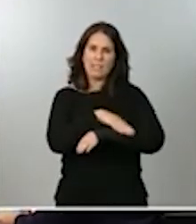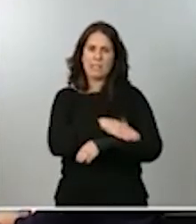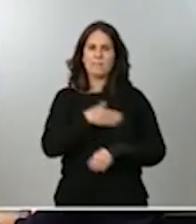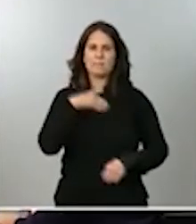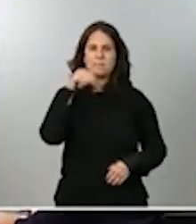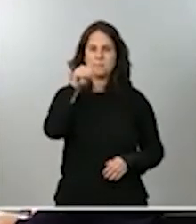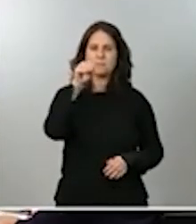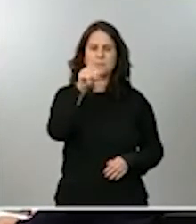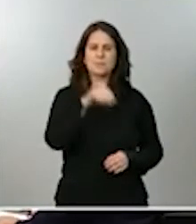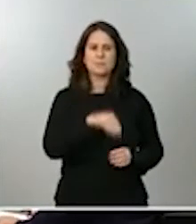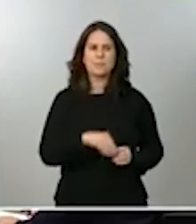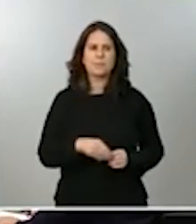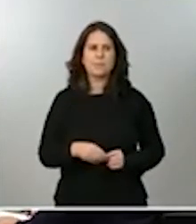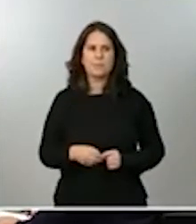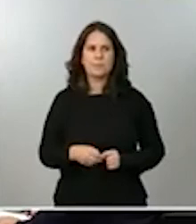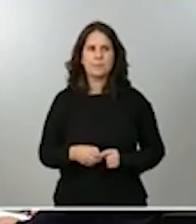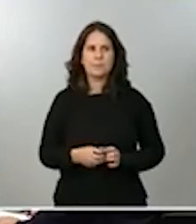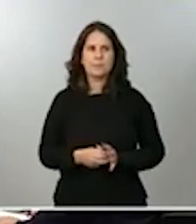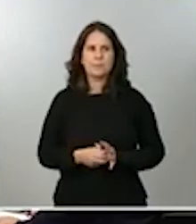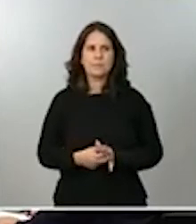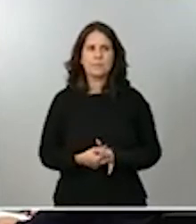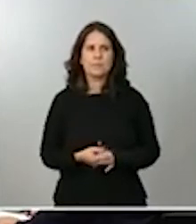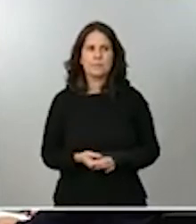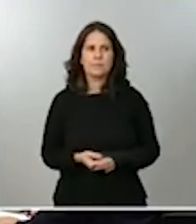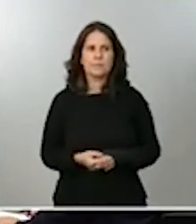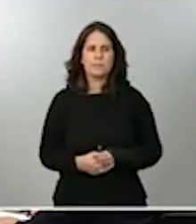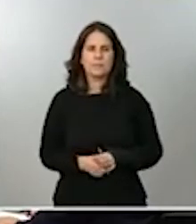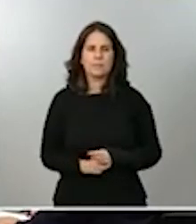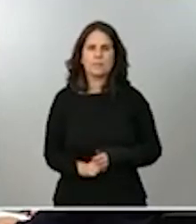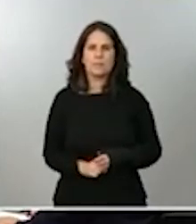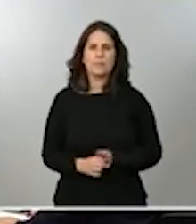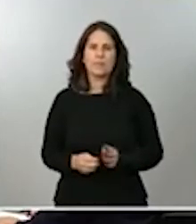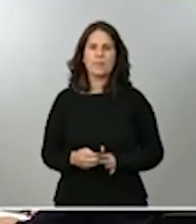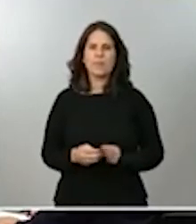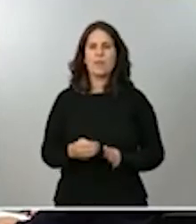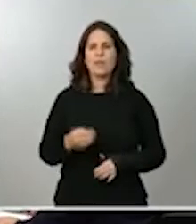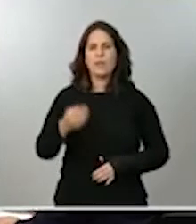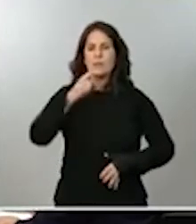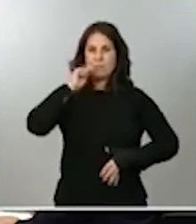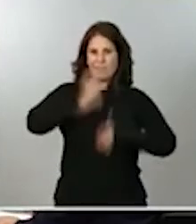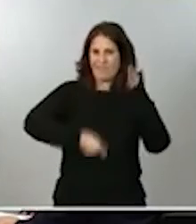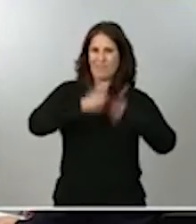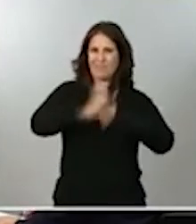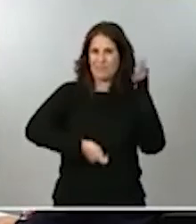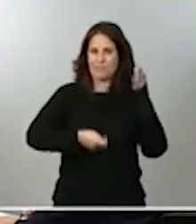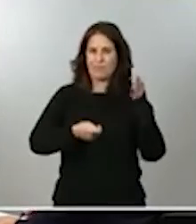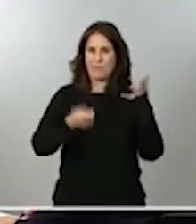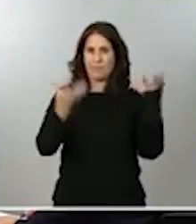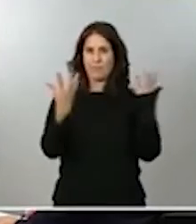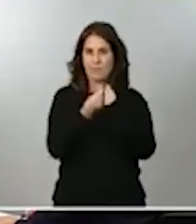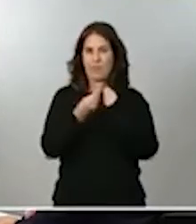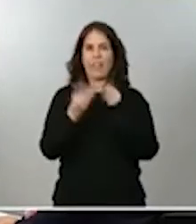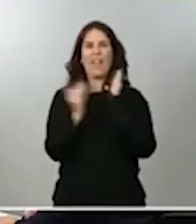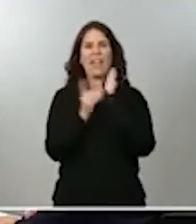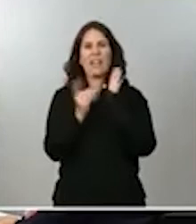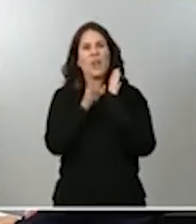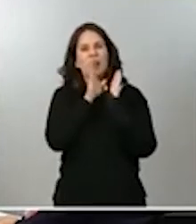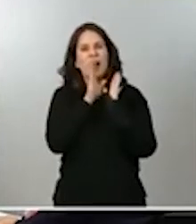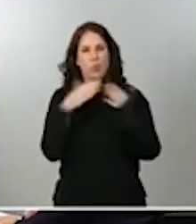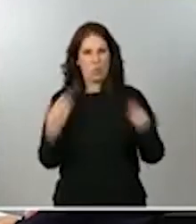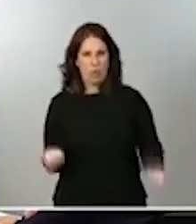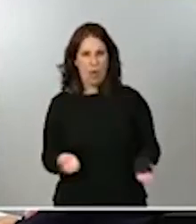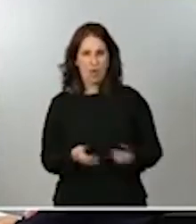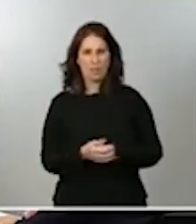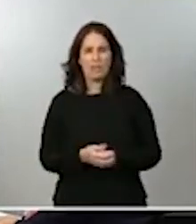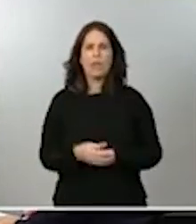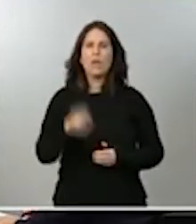el esquema de infracciones y sanciones que llevan aparejados estos decretos y cuál es la multa máxima a